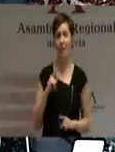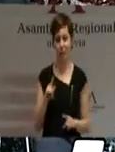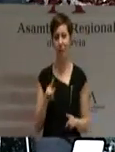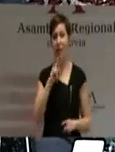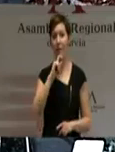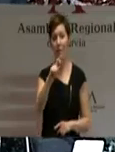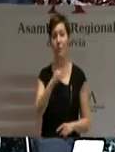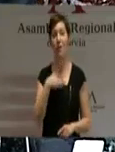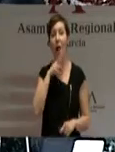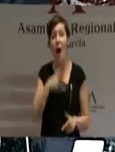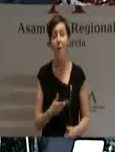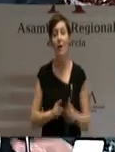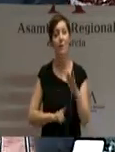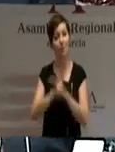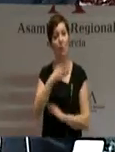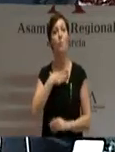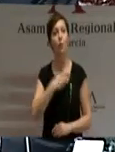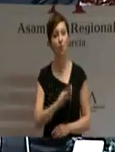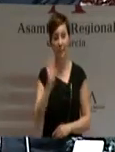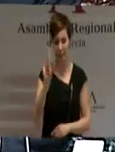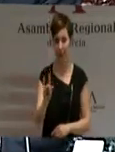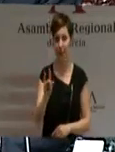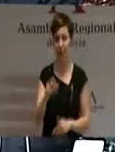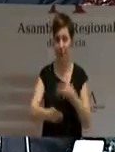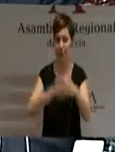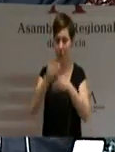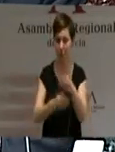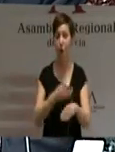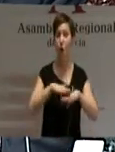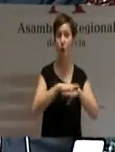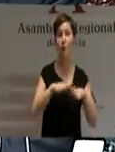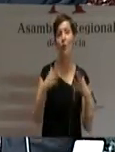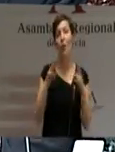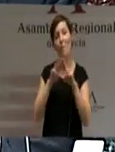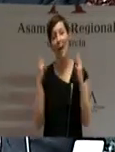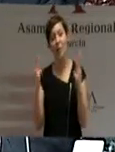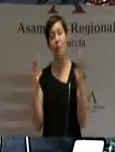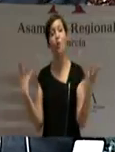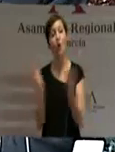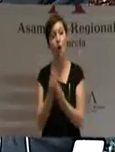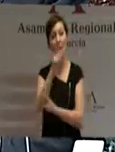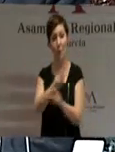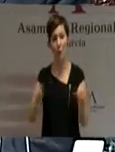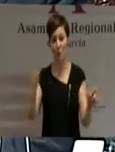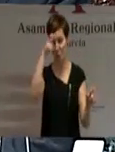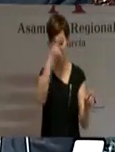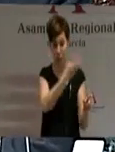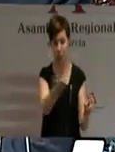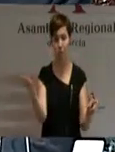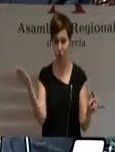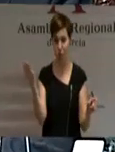adelante y que lo vamos a hacer juntos, Gobierno, Parlamento con el pueblo, sin demagogia, con toda la